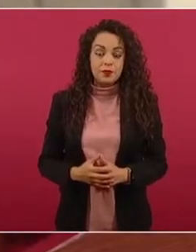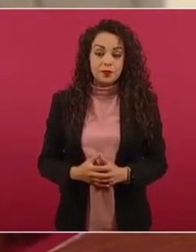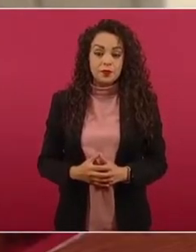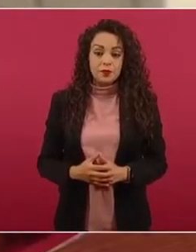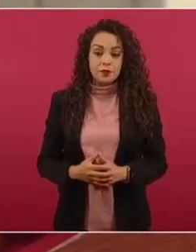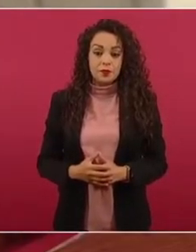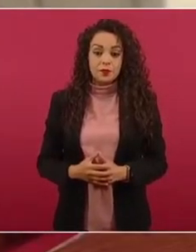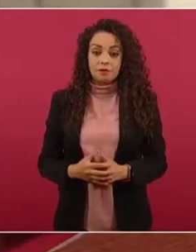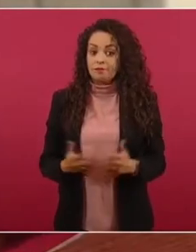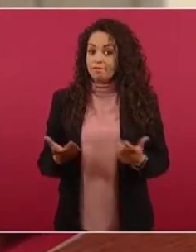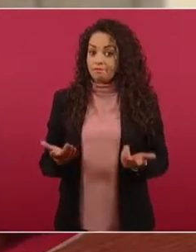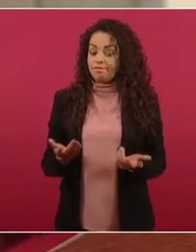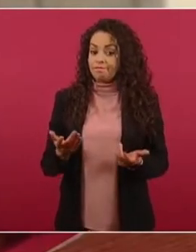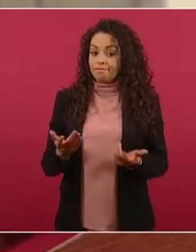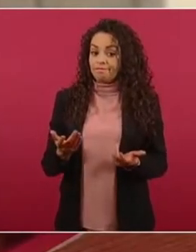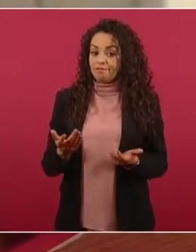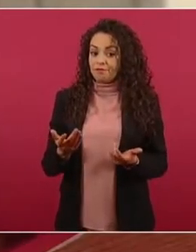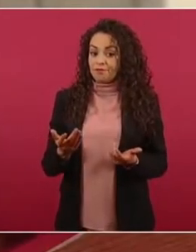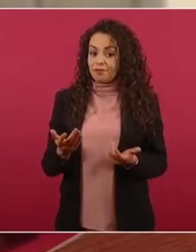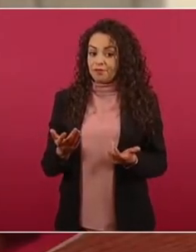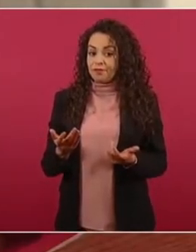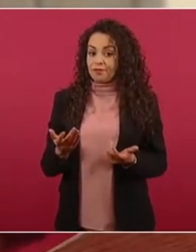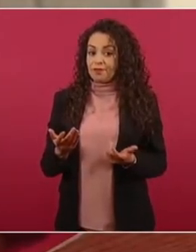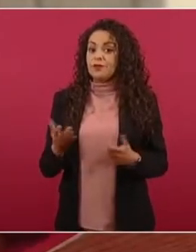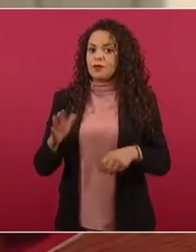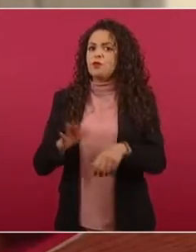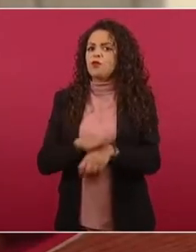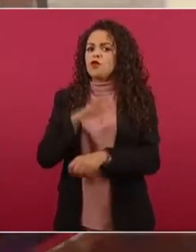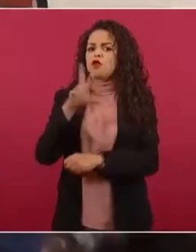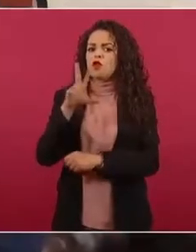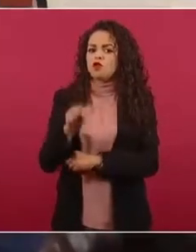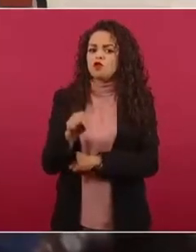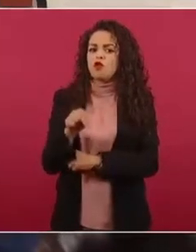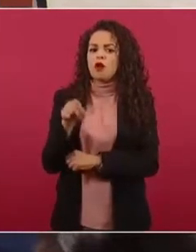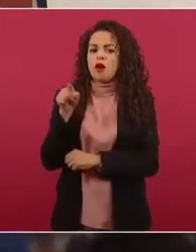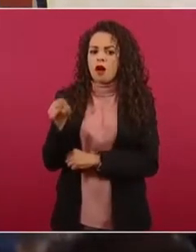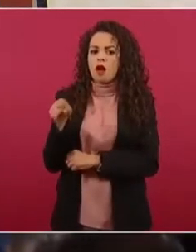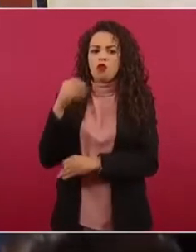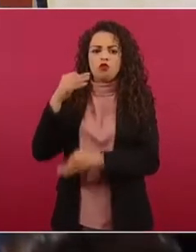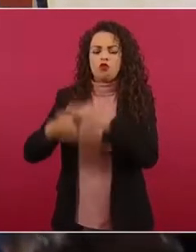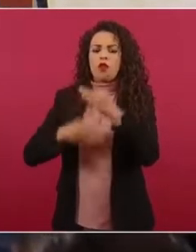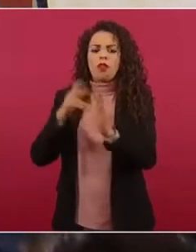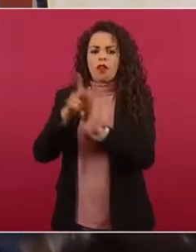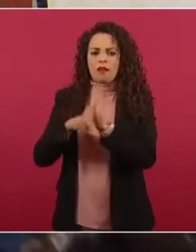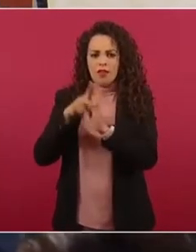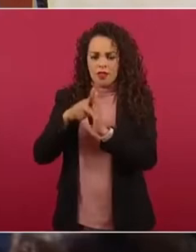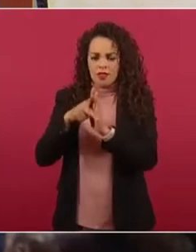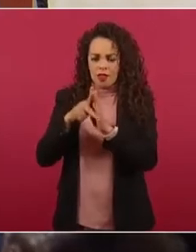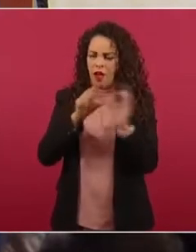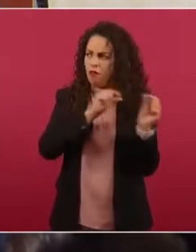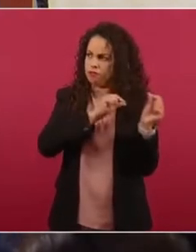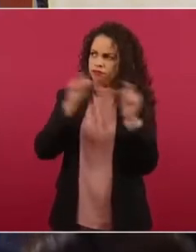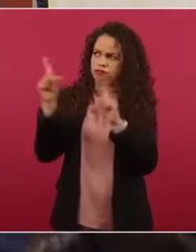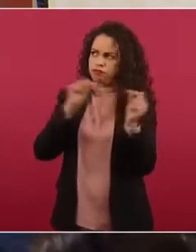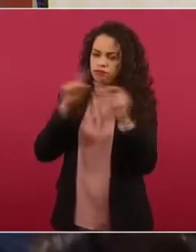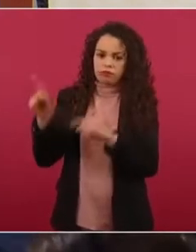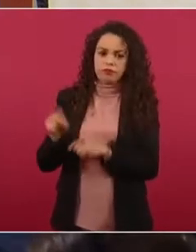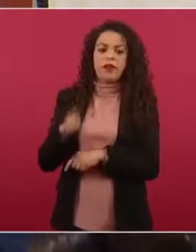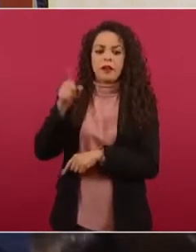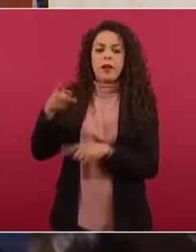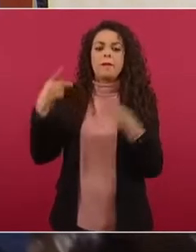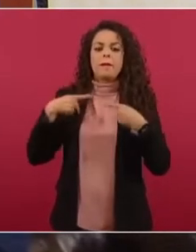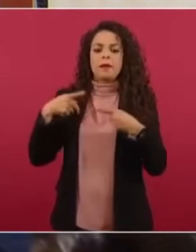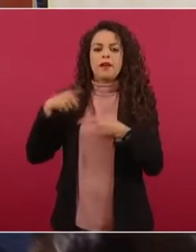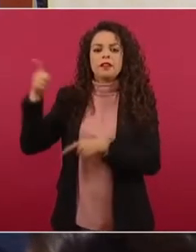Pero ¿por qué no pones todo donde están extrayendo el material?